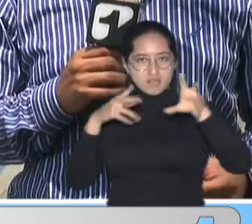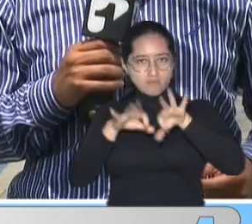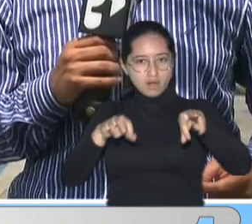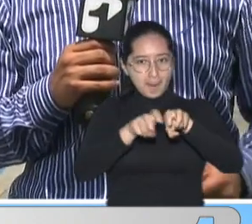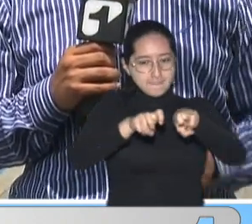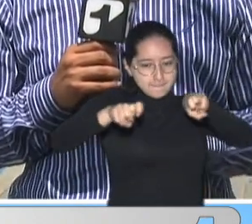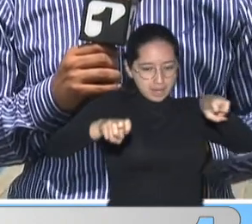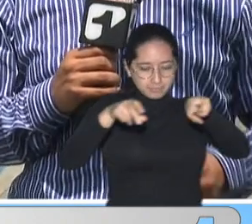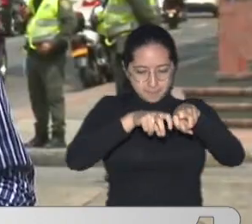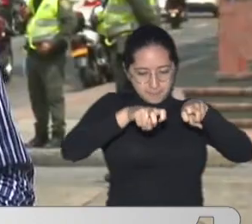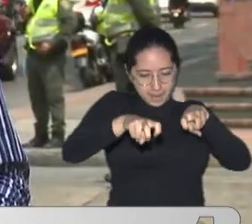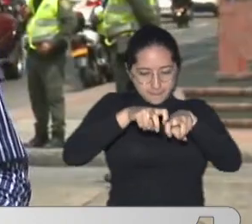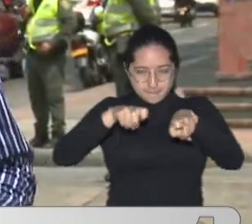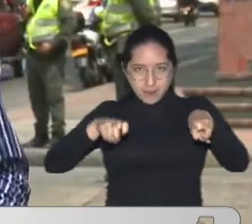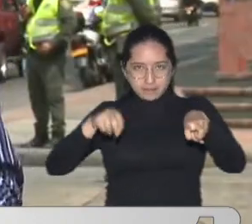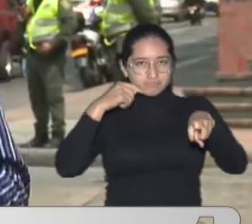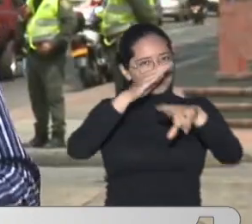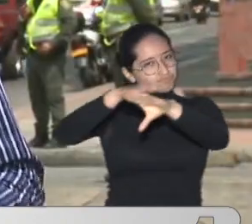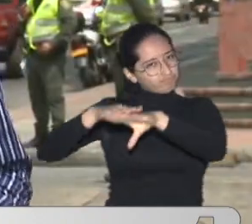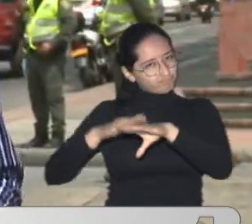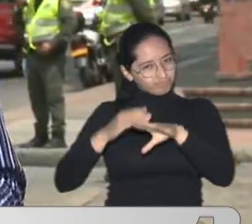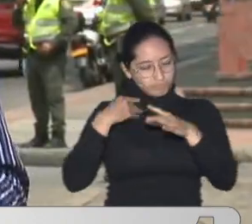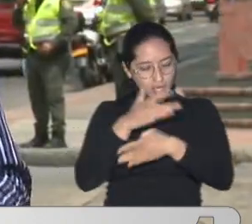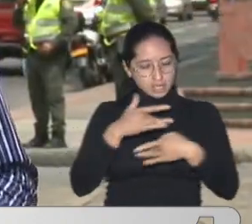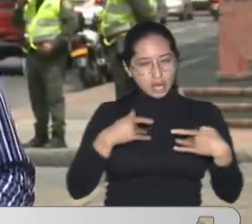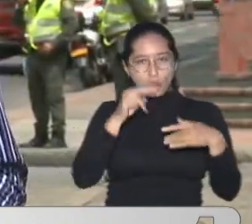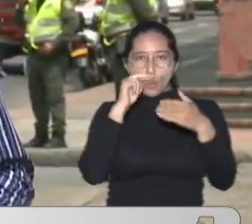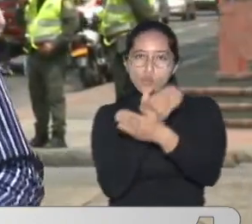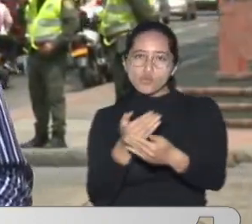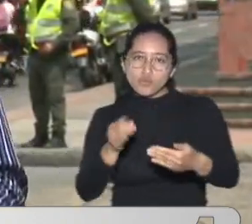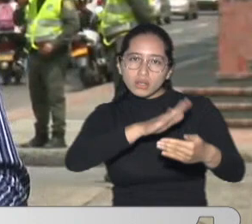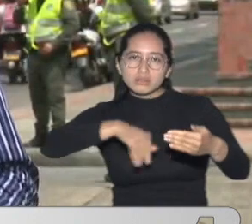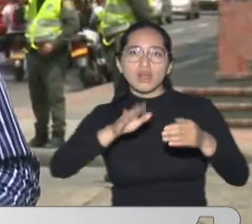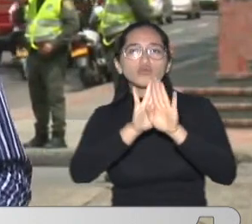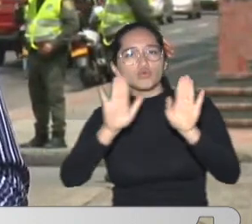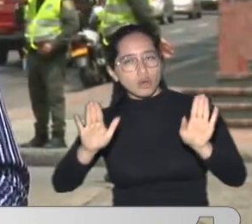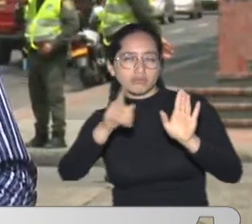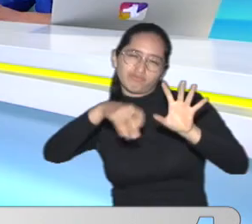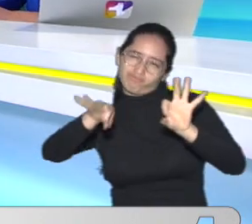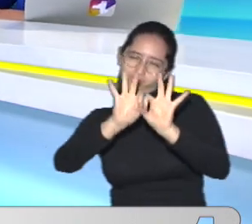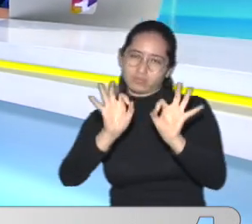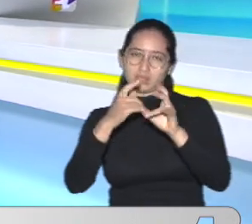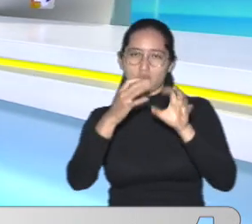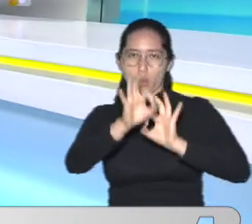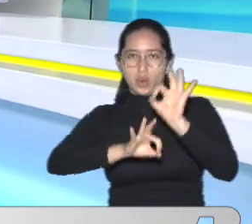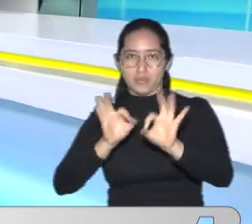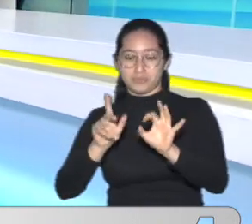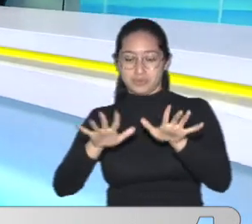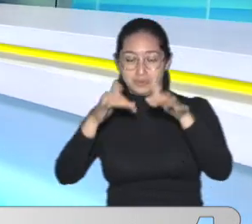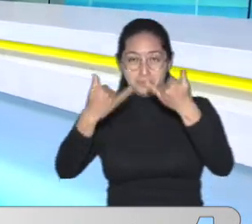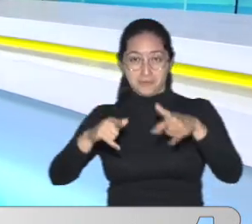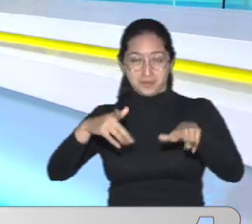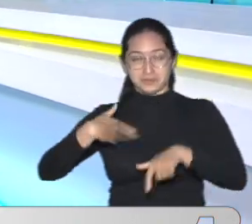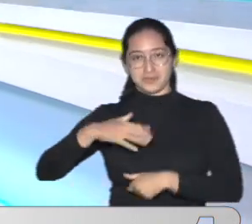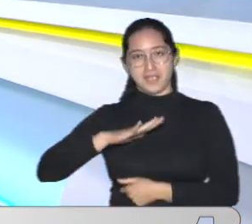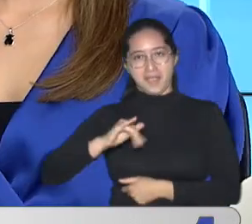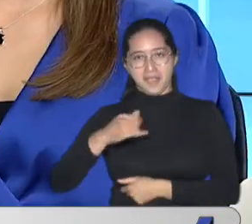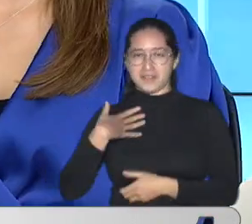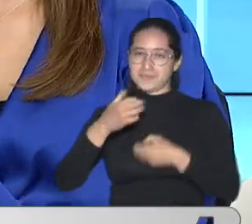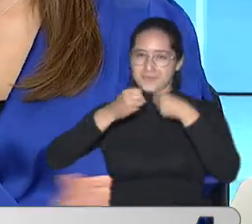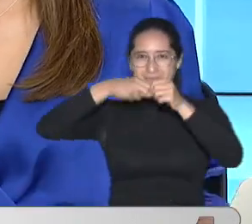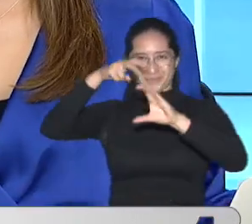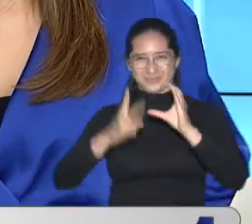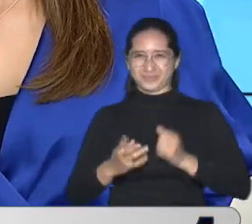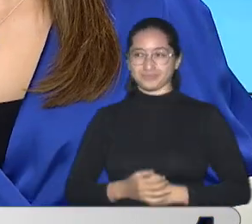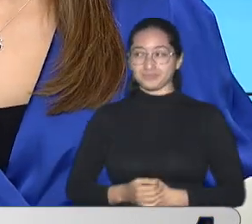proteger La salud De los niños Seguiremos atentos A esta información Desde el sur de Cali Sebastián Bedoya Noticentro 1CM Así es Sebastián